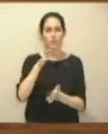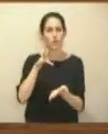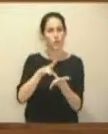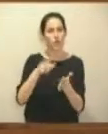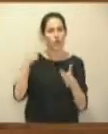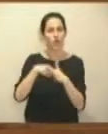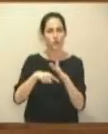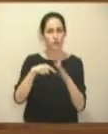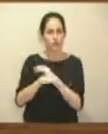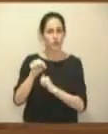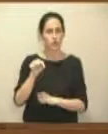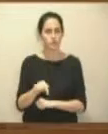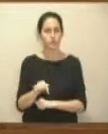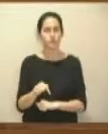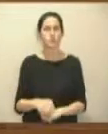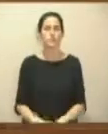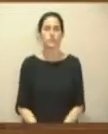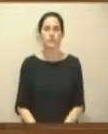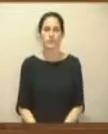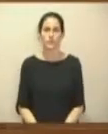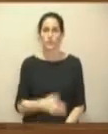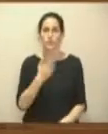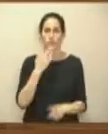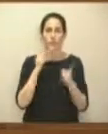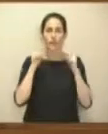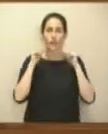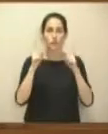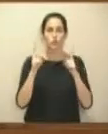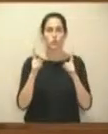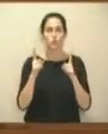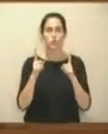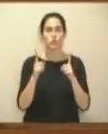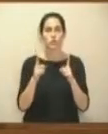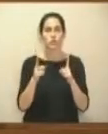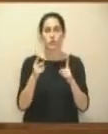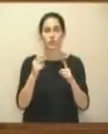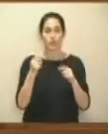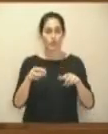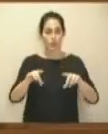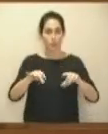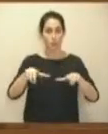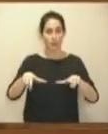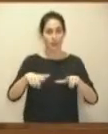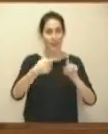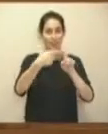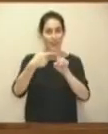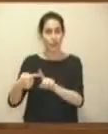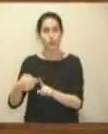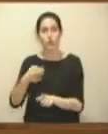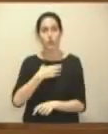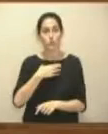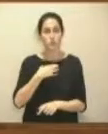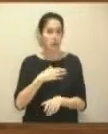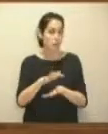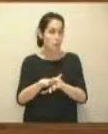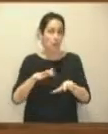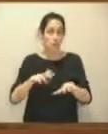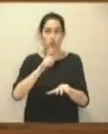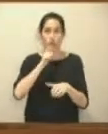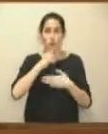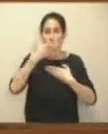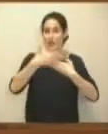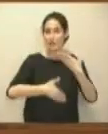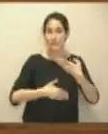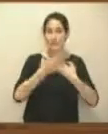gestión. En el caso de los proindivisos, puesto que la mayor parte de los mismos no se encuentran deslindados,